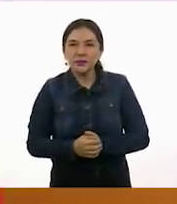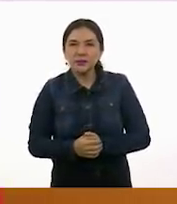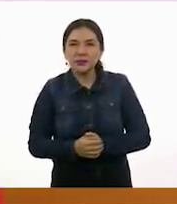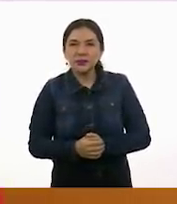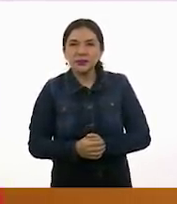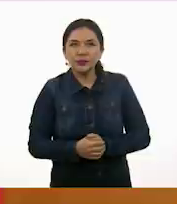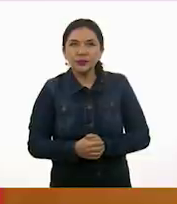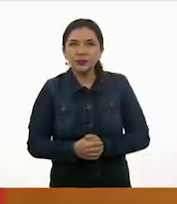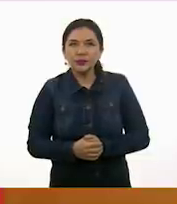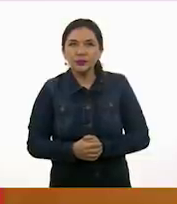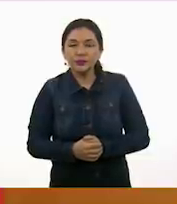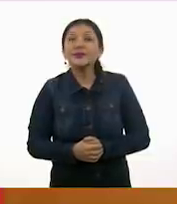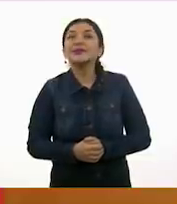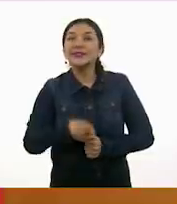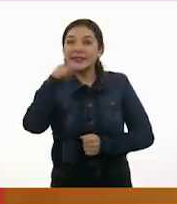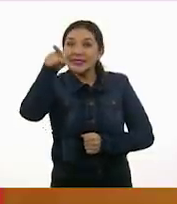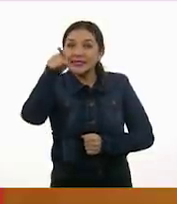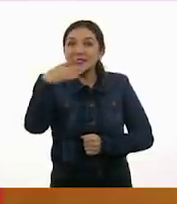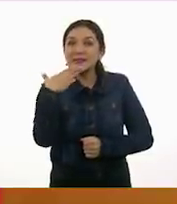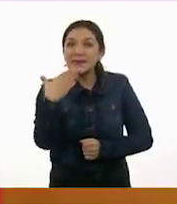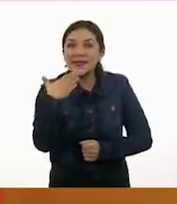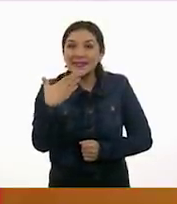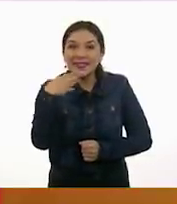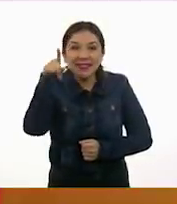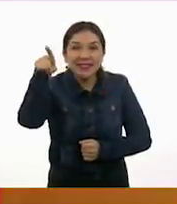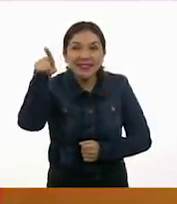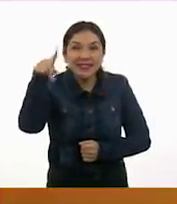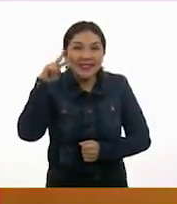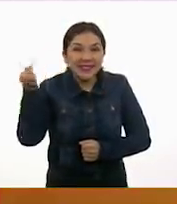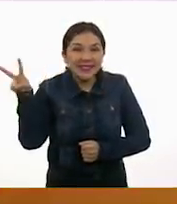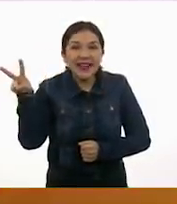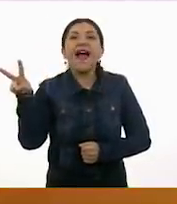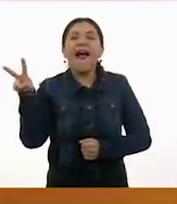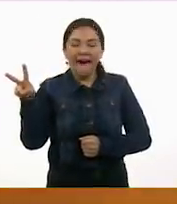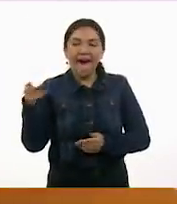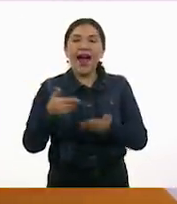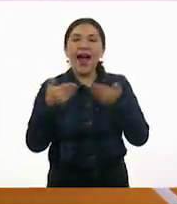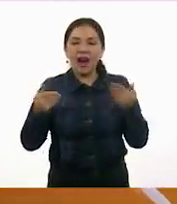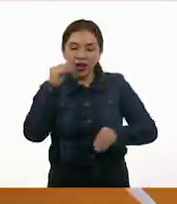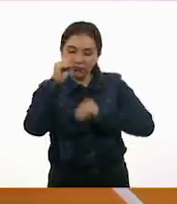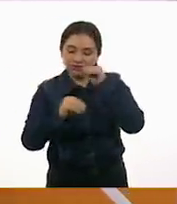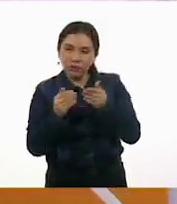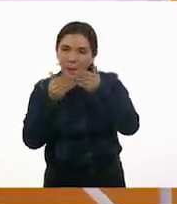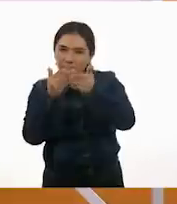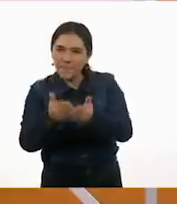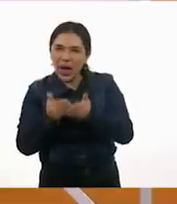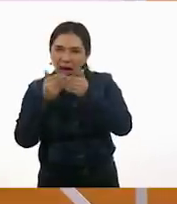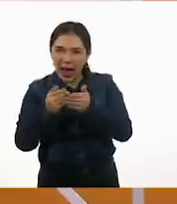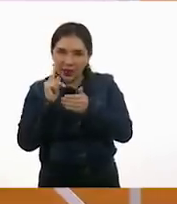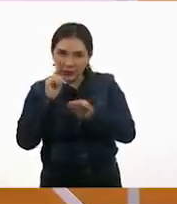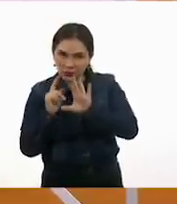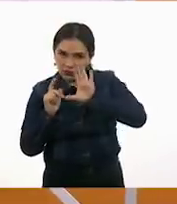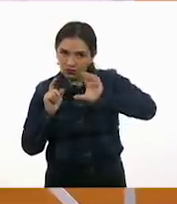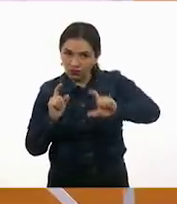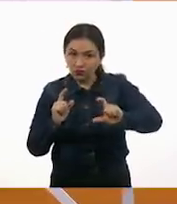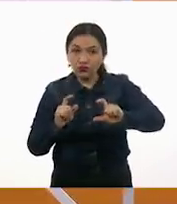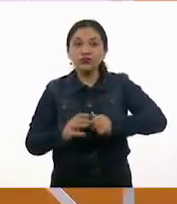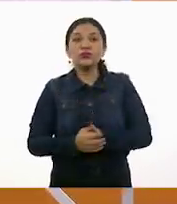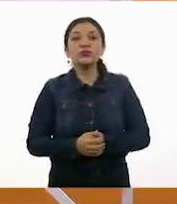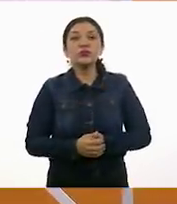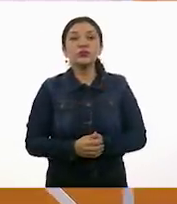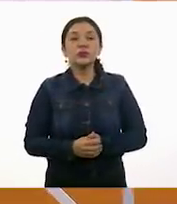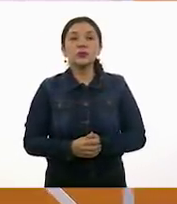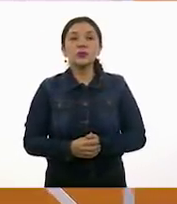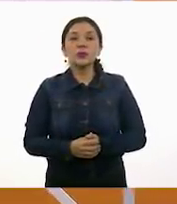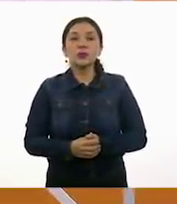¿Es esta? Muy bien, Alexia. Muy bien. Vamos a armar nuestro barquito por acá. Entonces, tenemos que nuestro